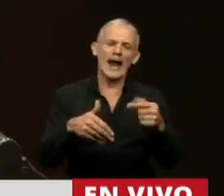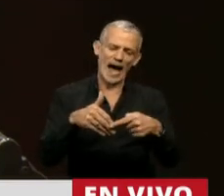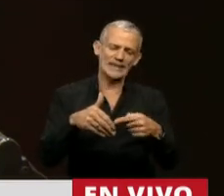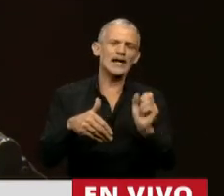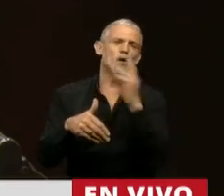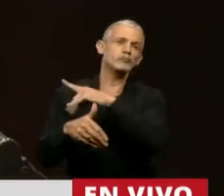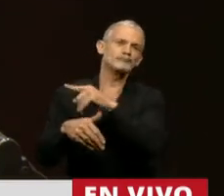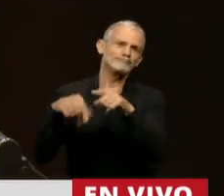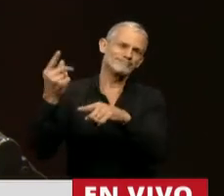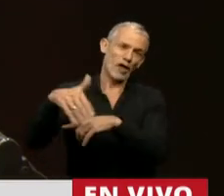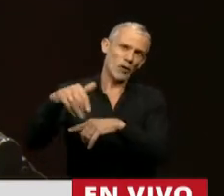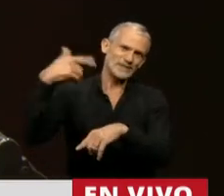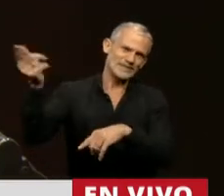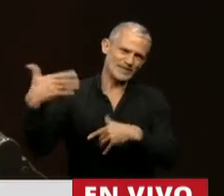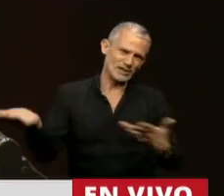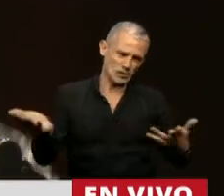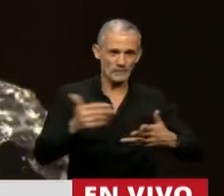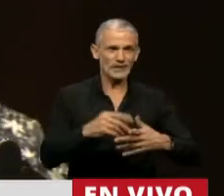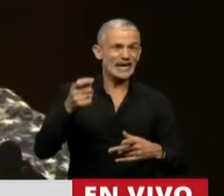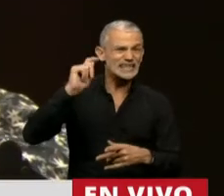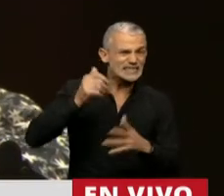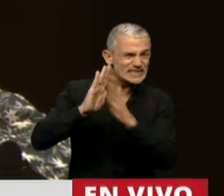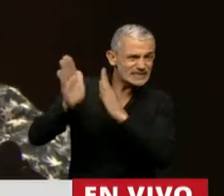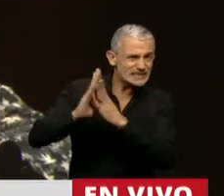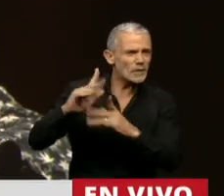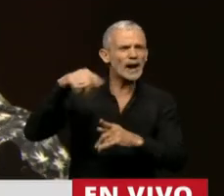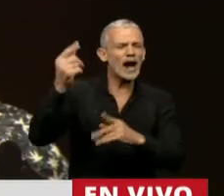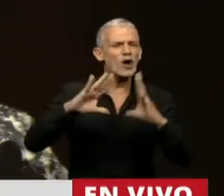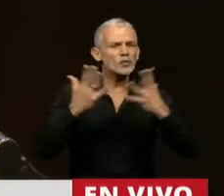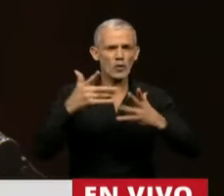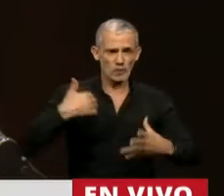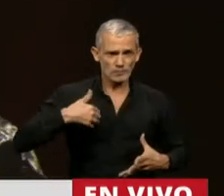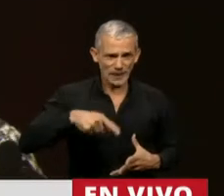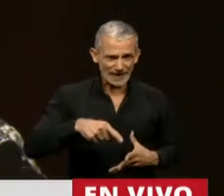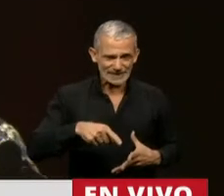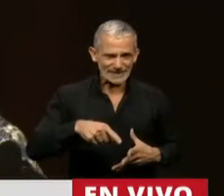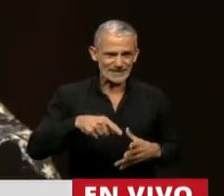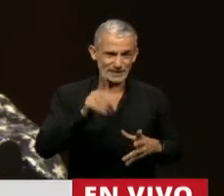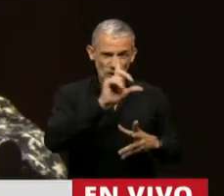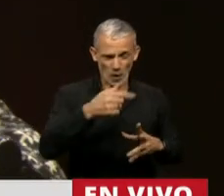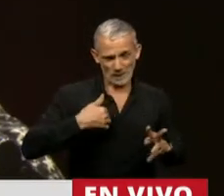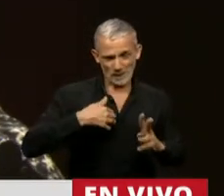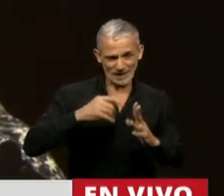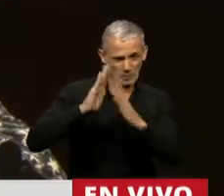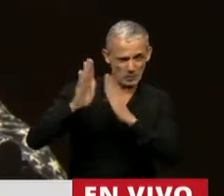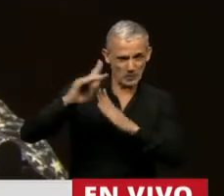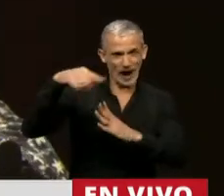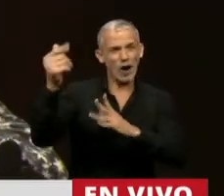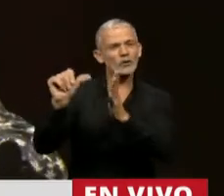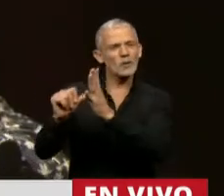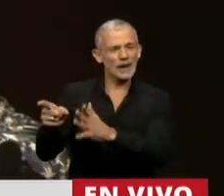hablamos de quiénes se van a ir si en este país logramos, y espero que sea pronto,